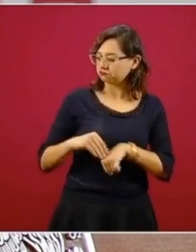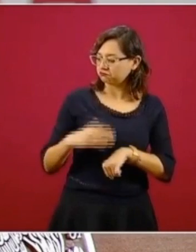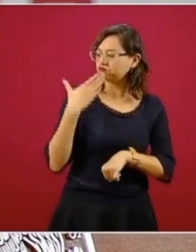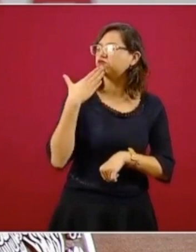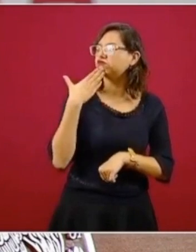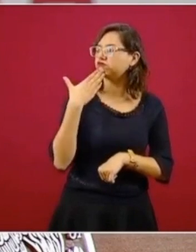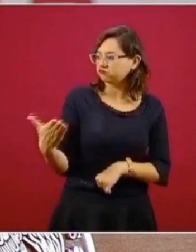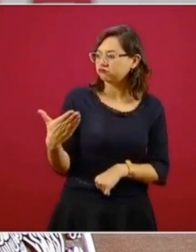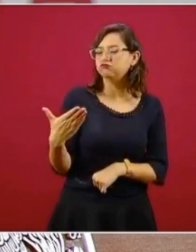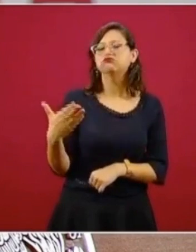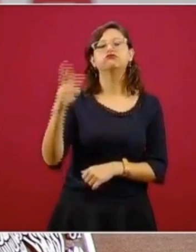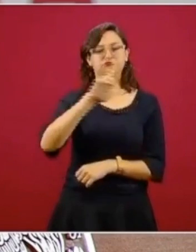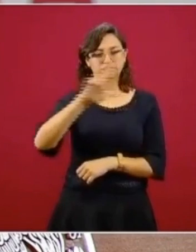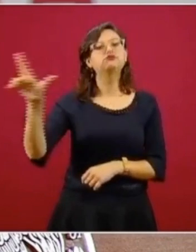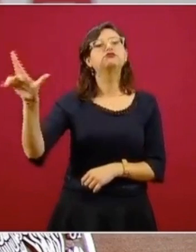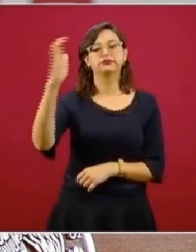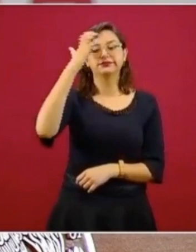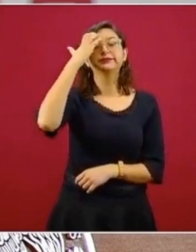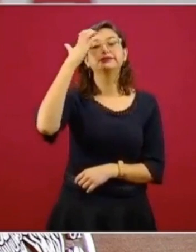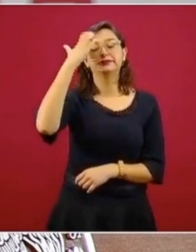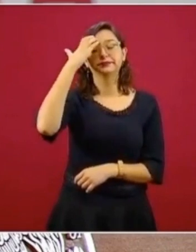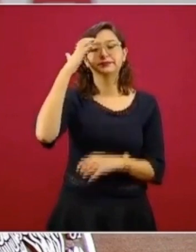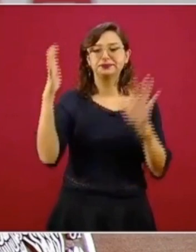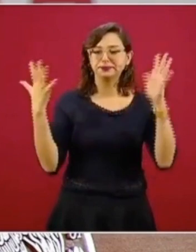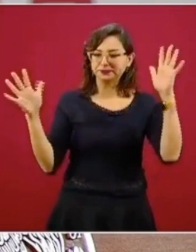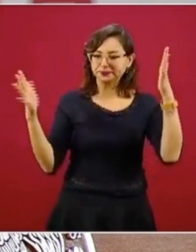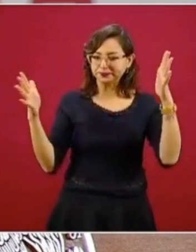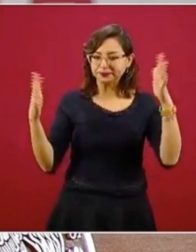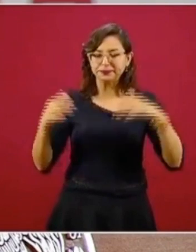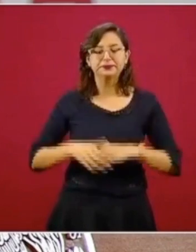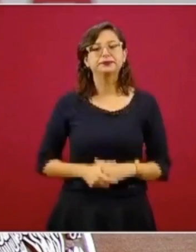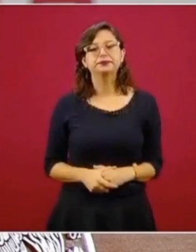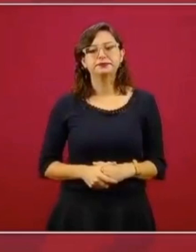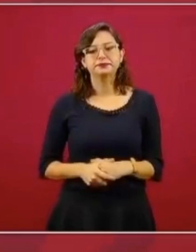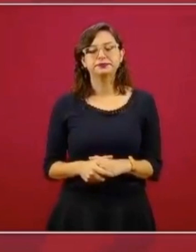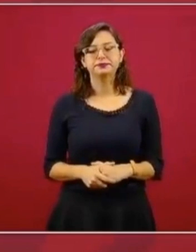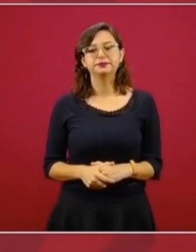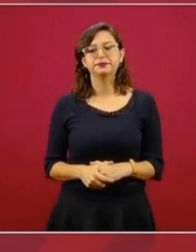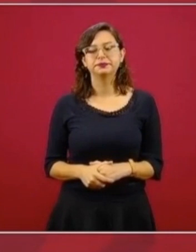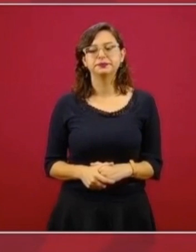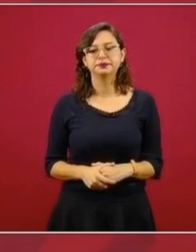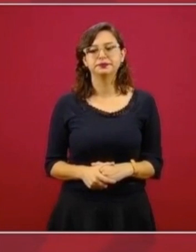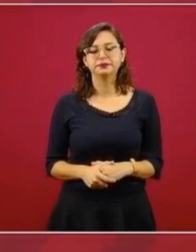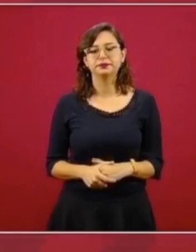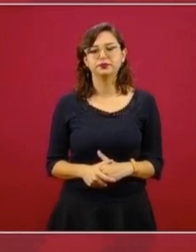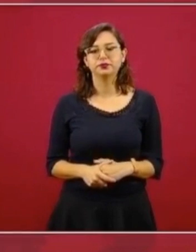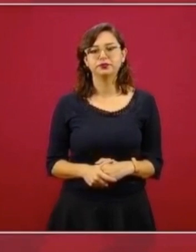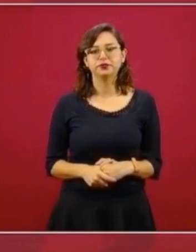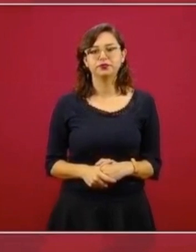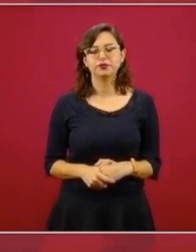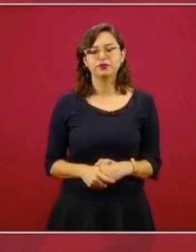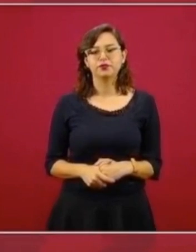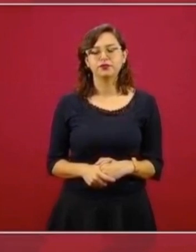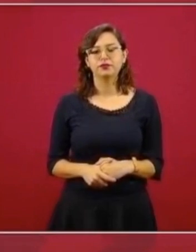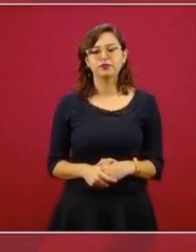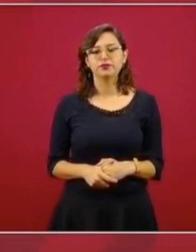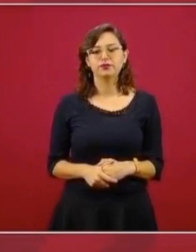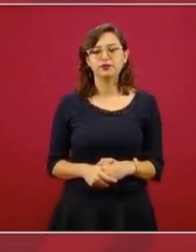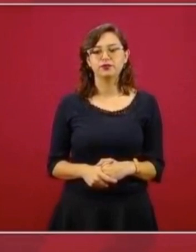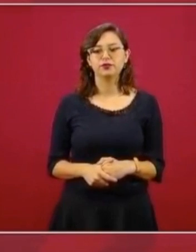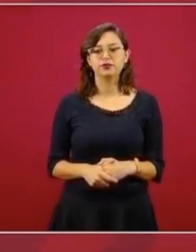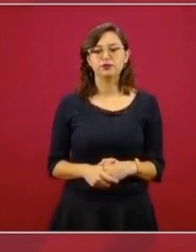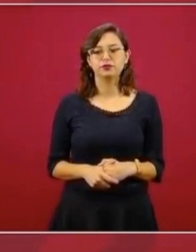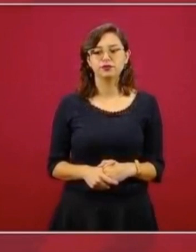de esta empresa, el que hayan